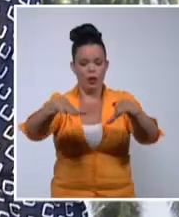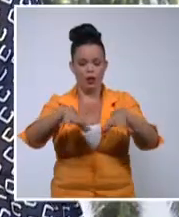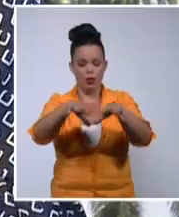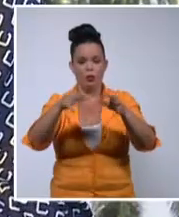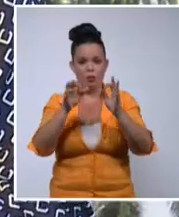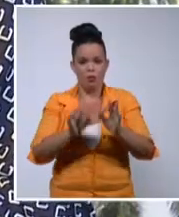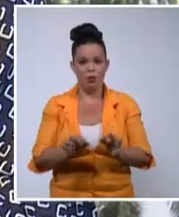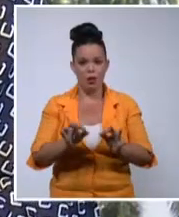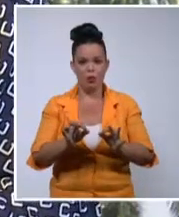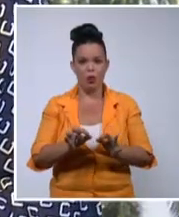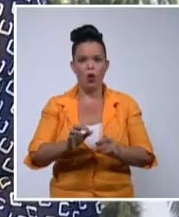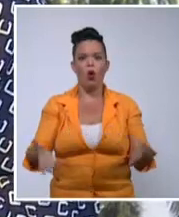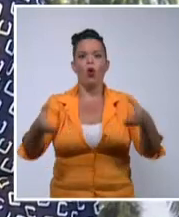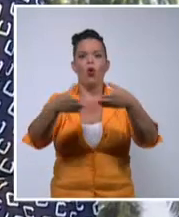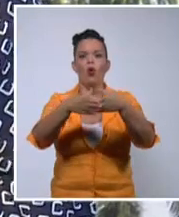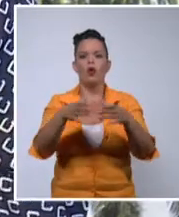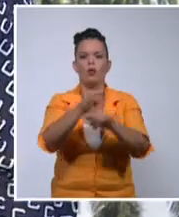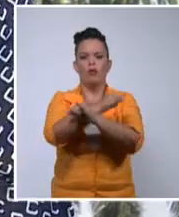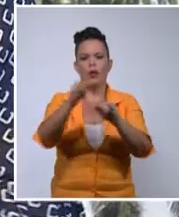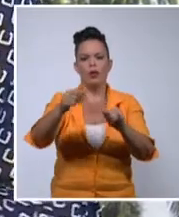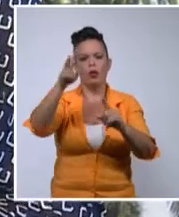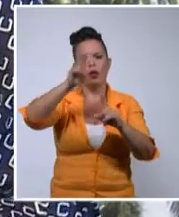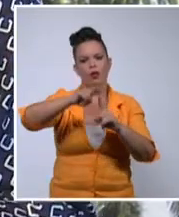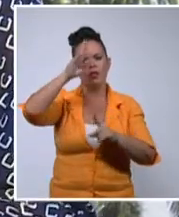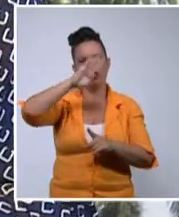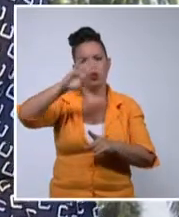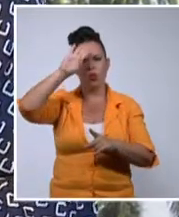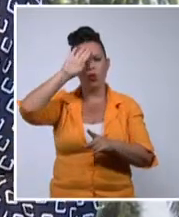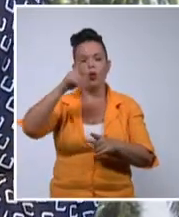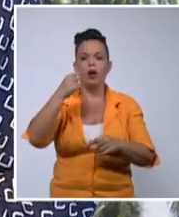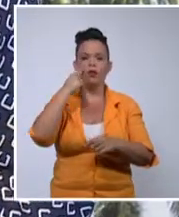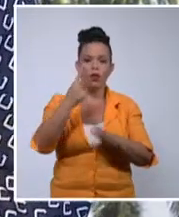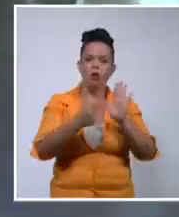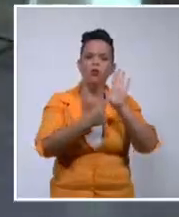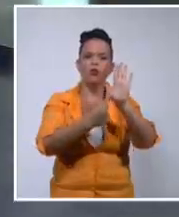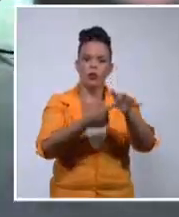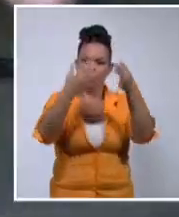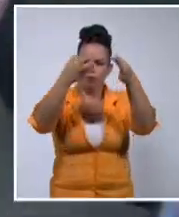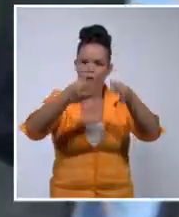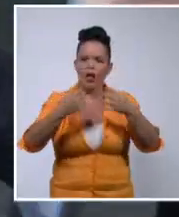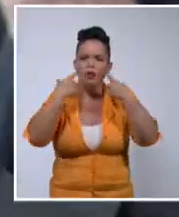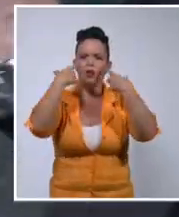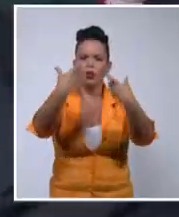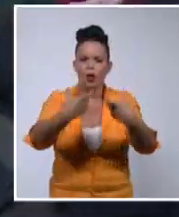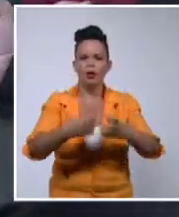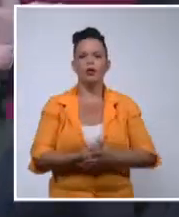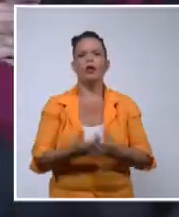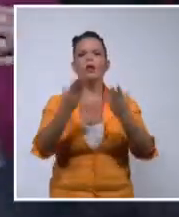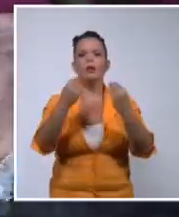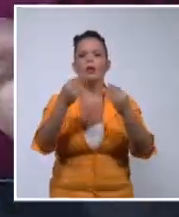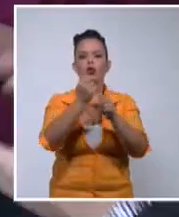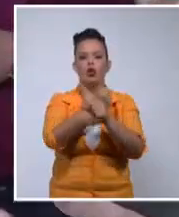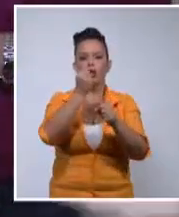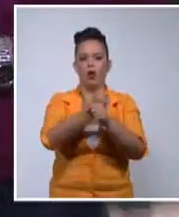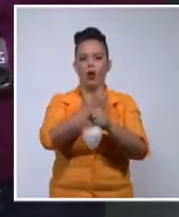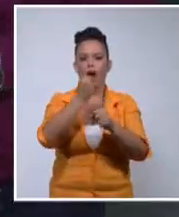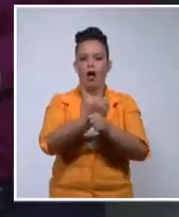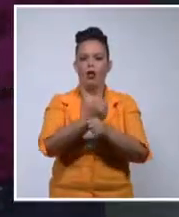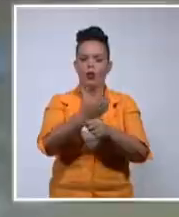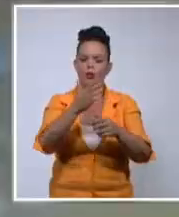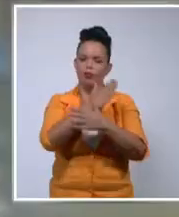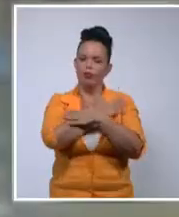sistema informativo constituyó columna vertebral, por lo que varios de sus integrantes fueron agasajados. En un escenario